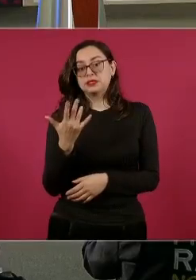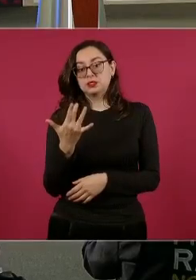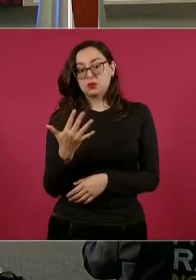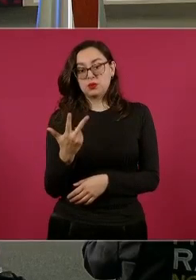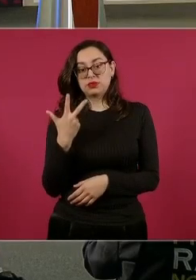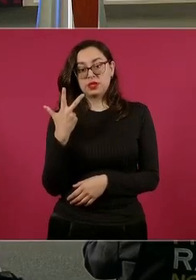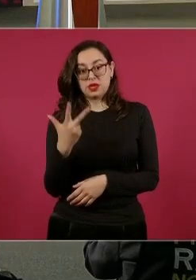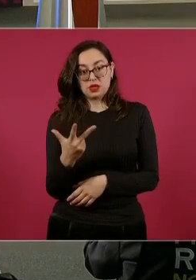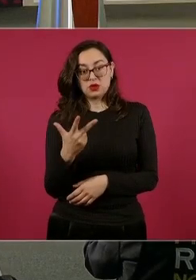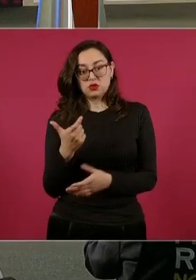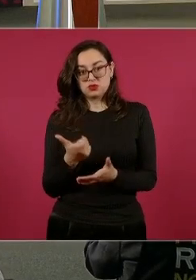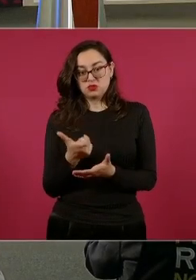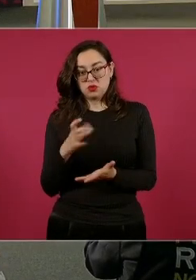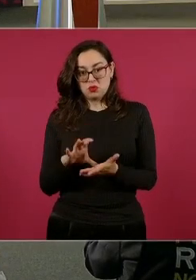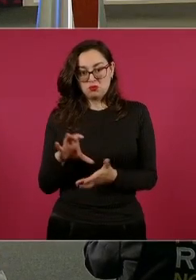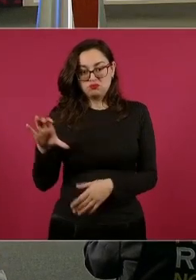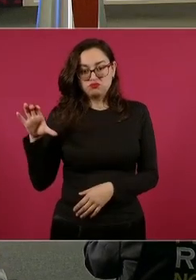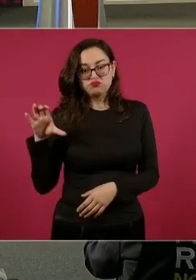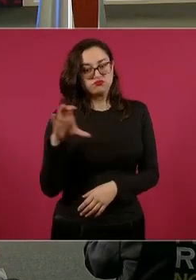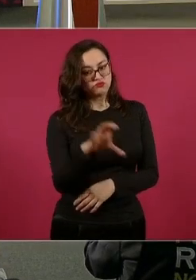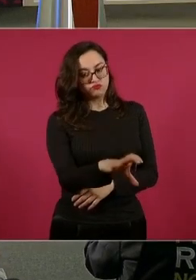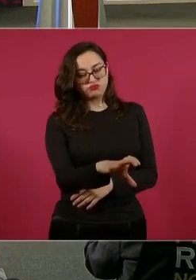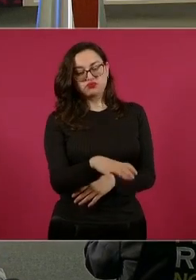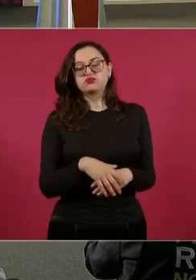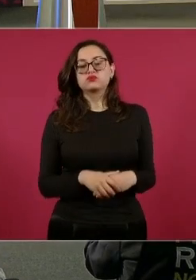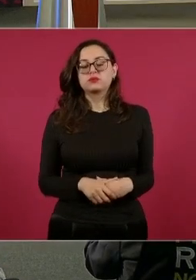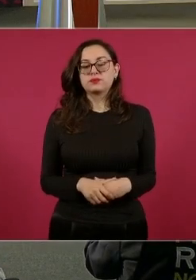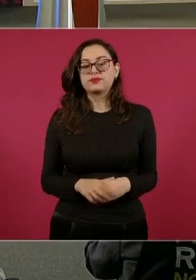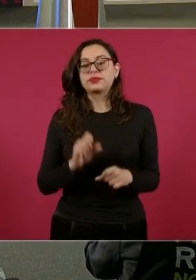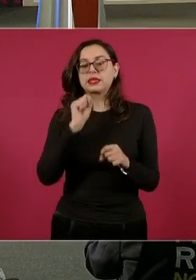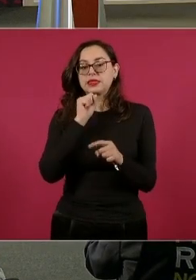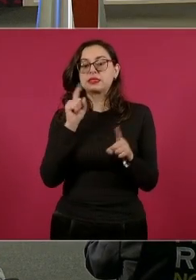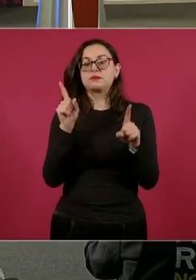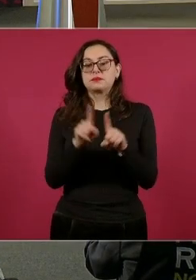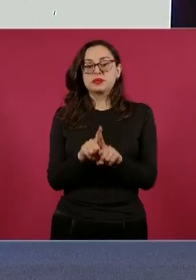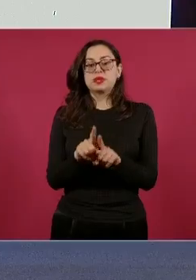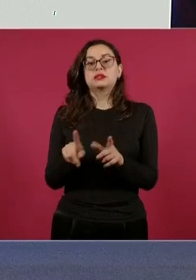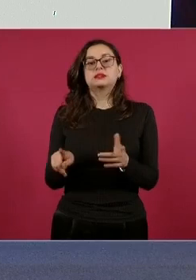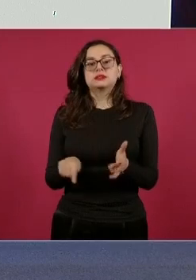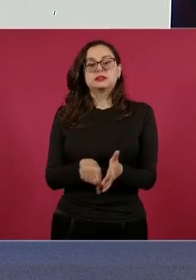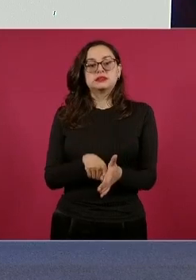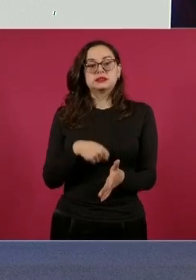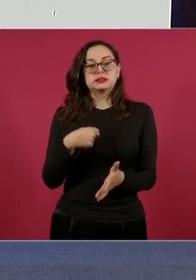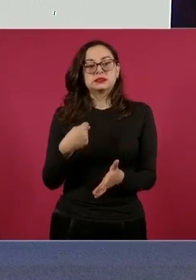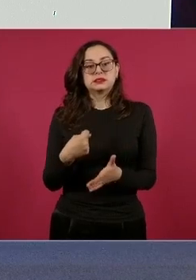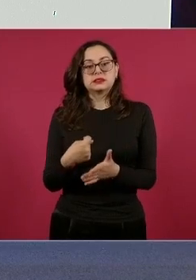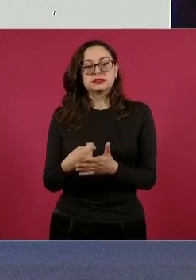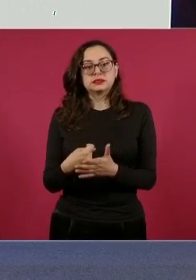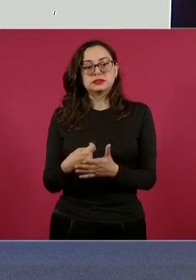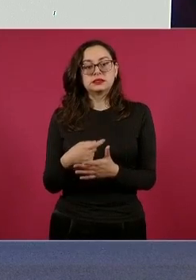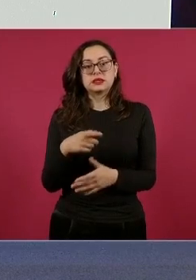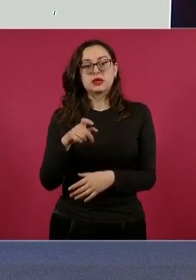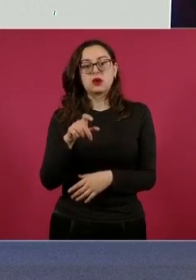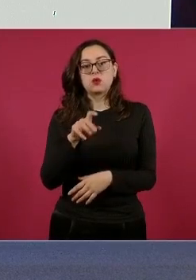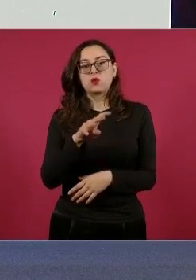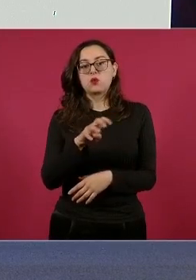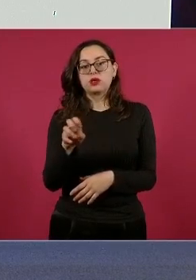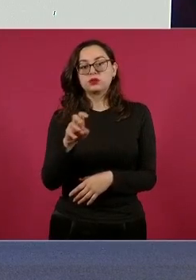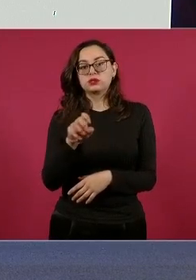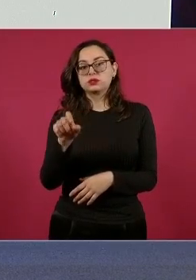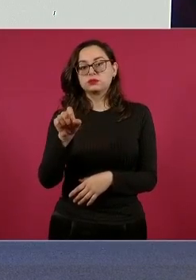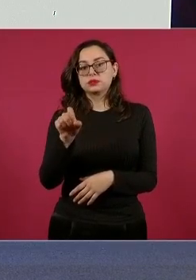han llegado a sus arcas y también en el caso de Tamaulipas lleva 423 mil